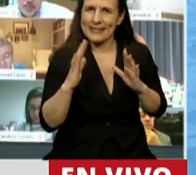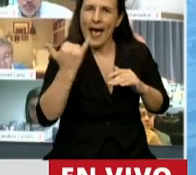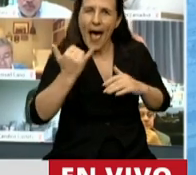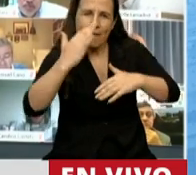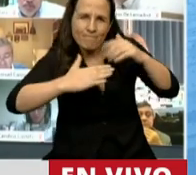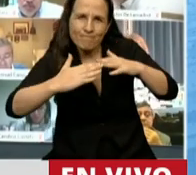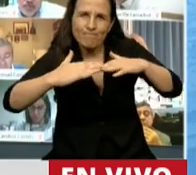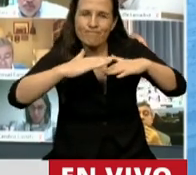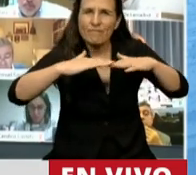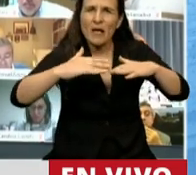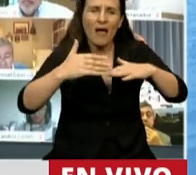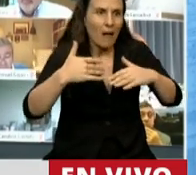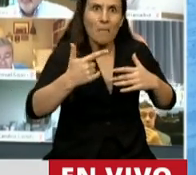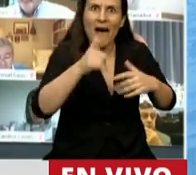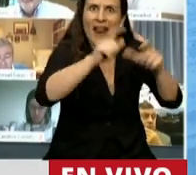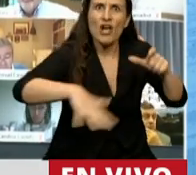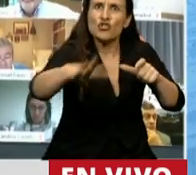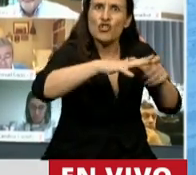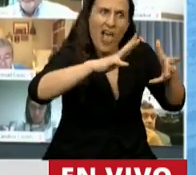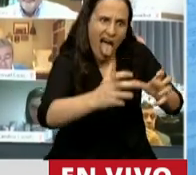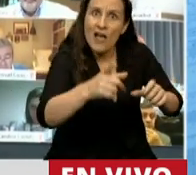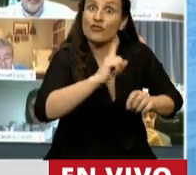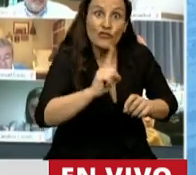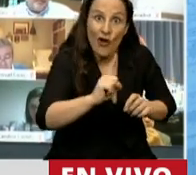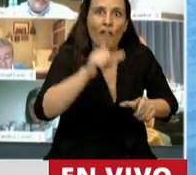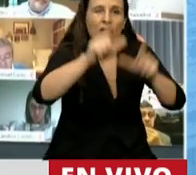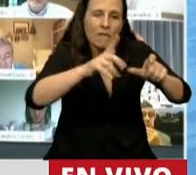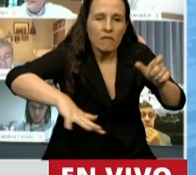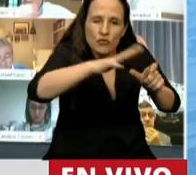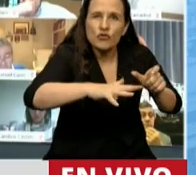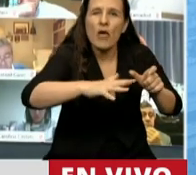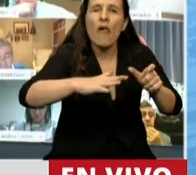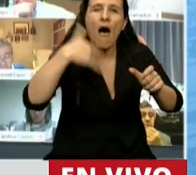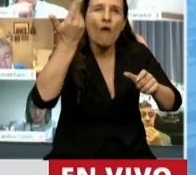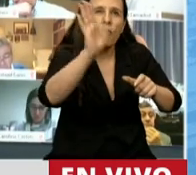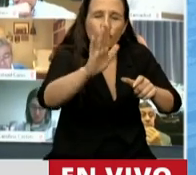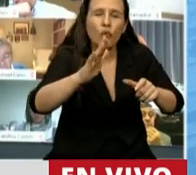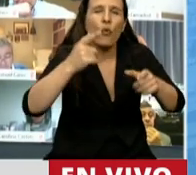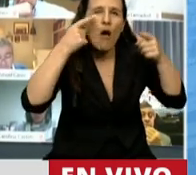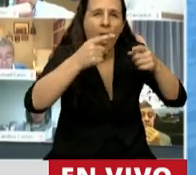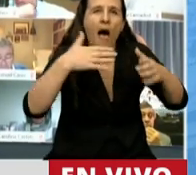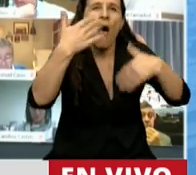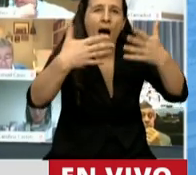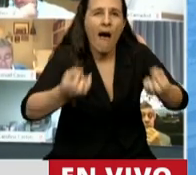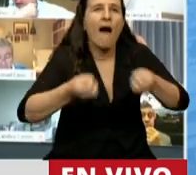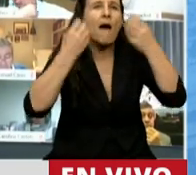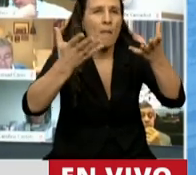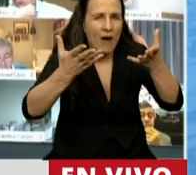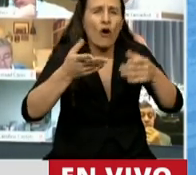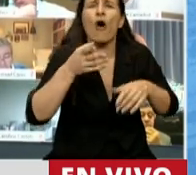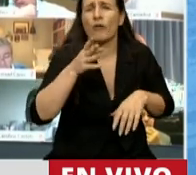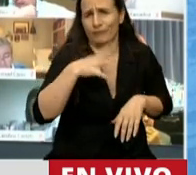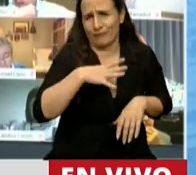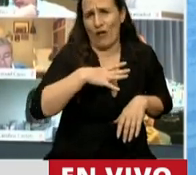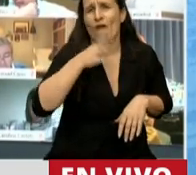que no afecten a la sociedad, sino que acerquen el futuro, pueden hacernos en este largo camino que todavía no